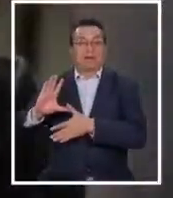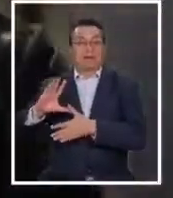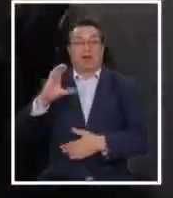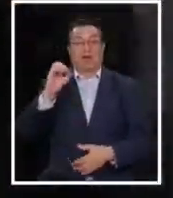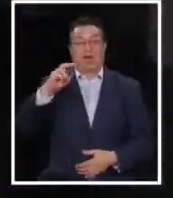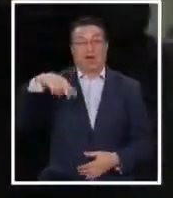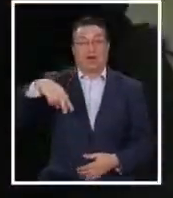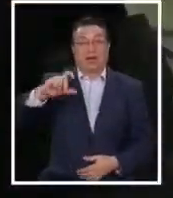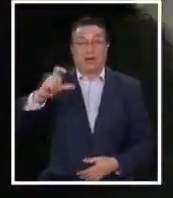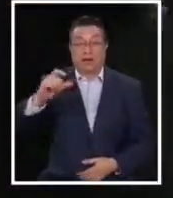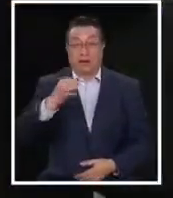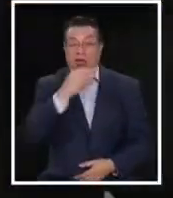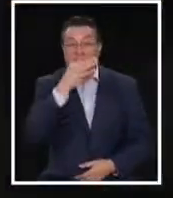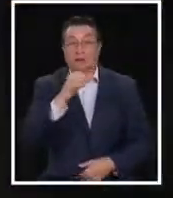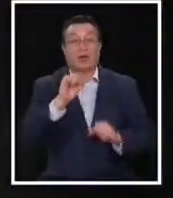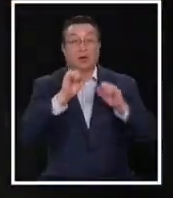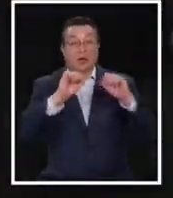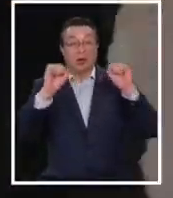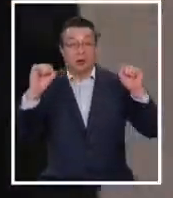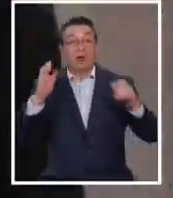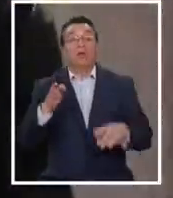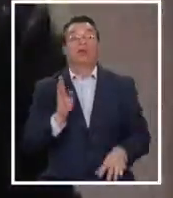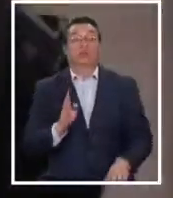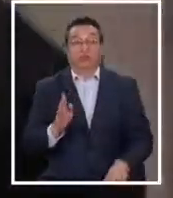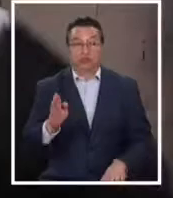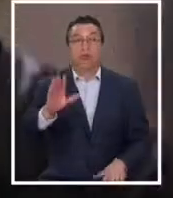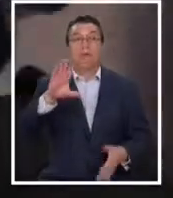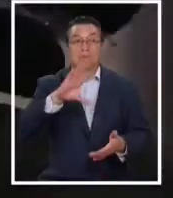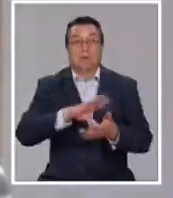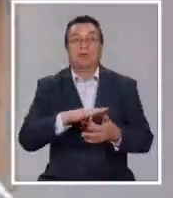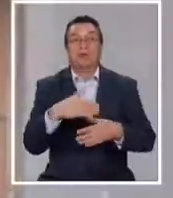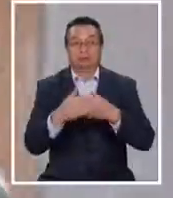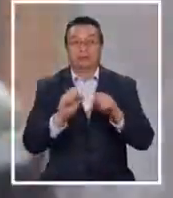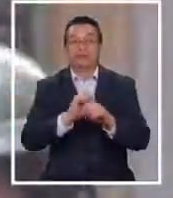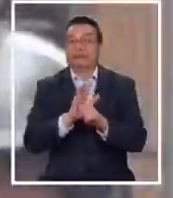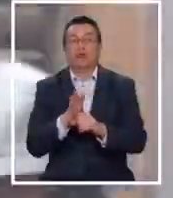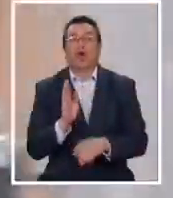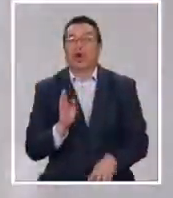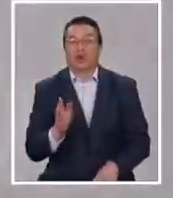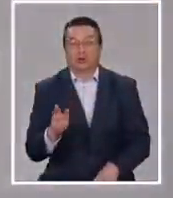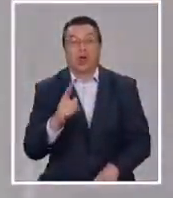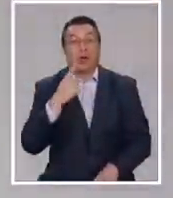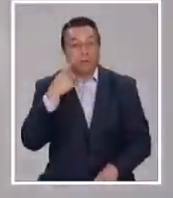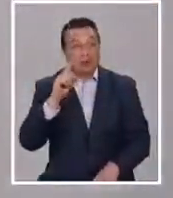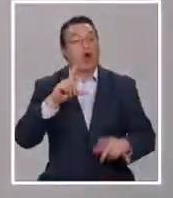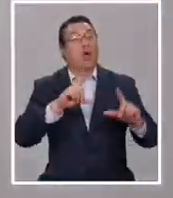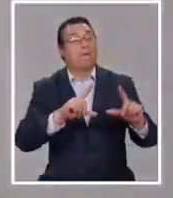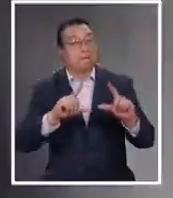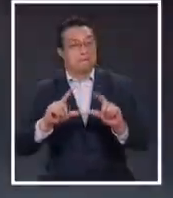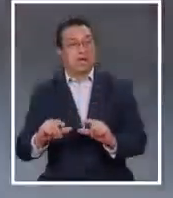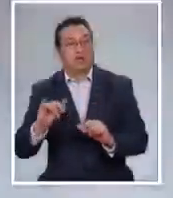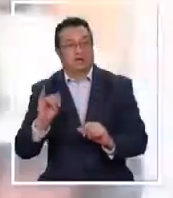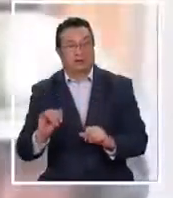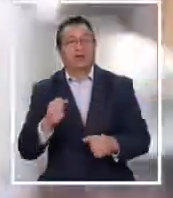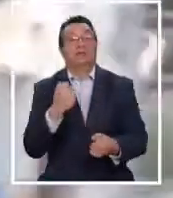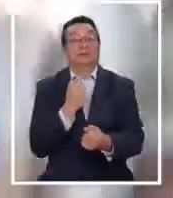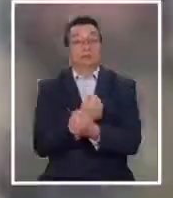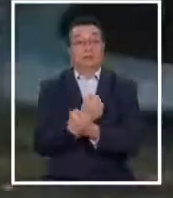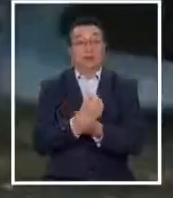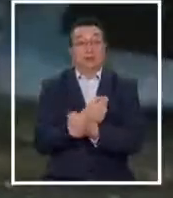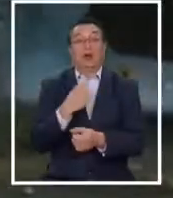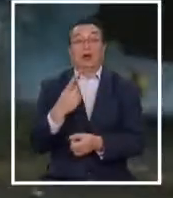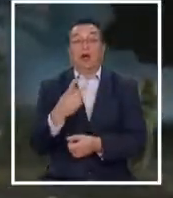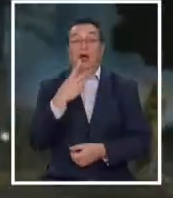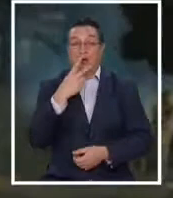ONG destaca que las protestas han continuado en el país durante la pandemia, y aunque han sido a menor escala, el actuar de la policía